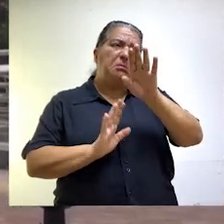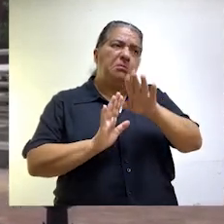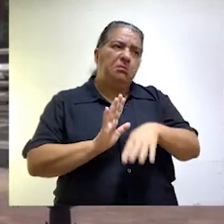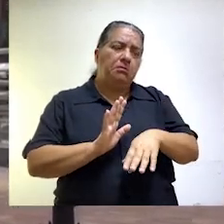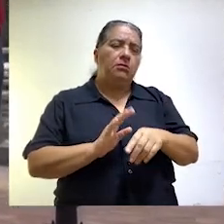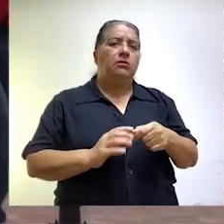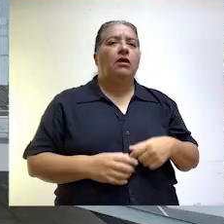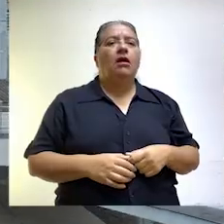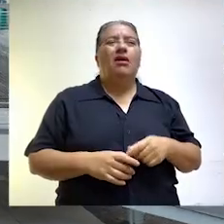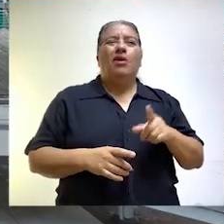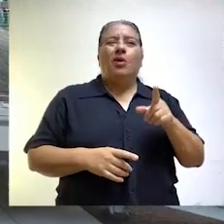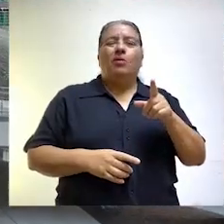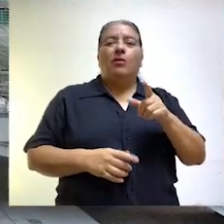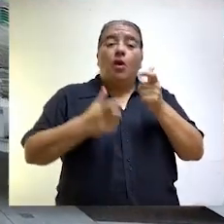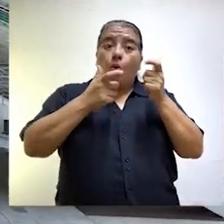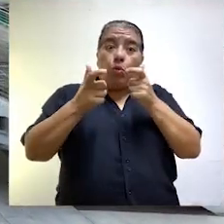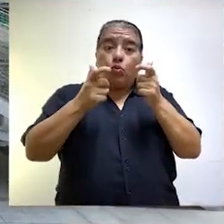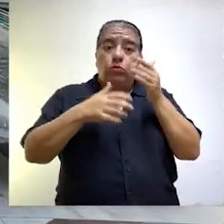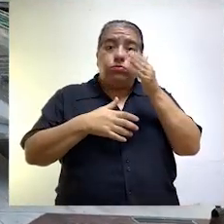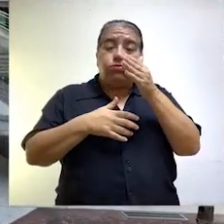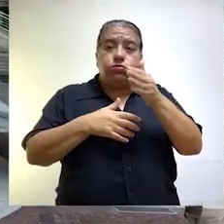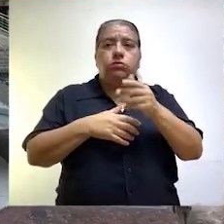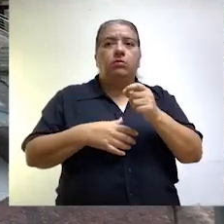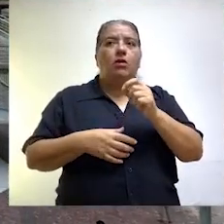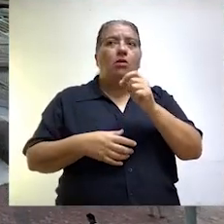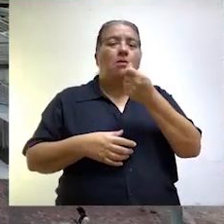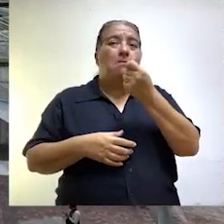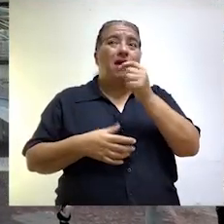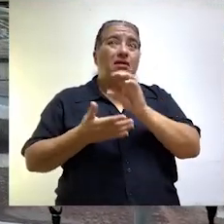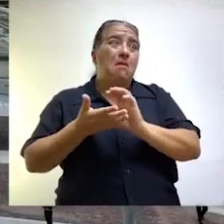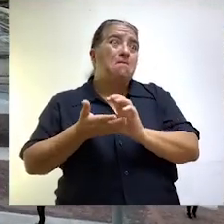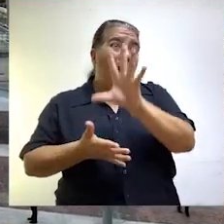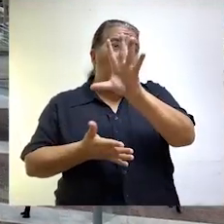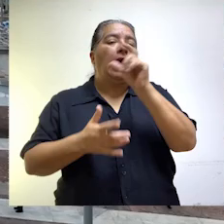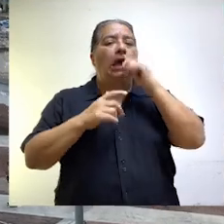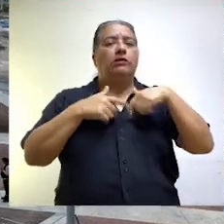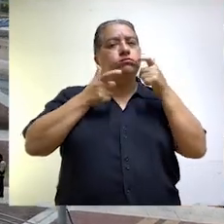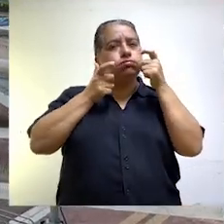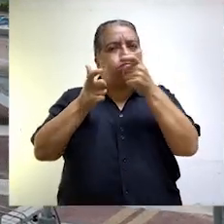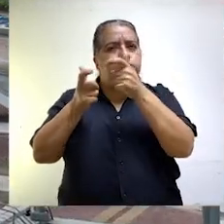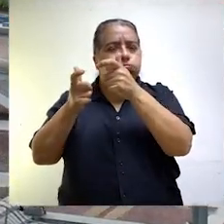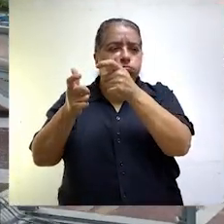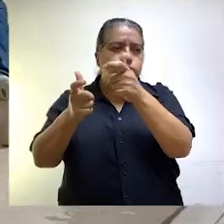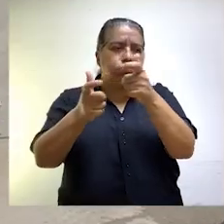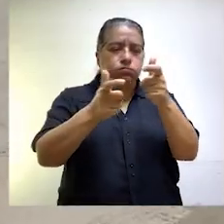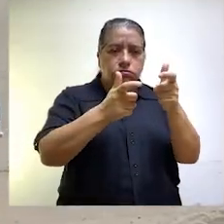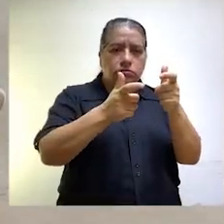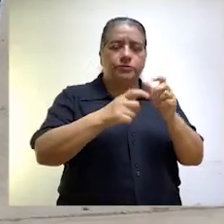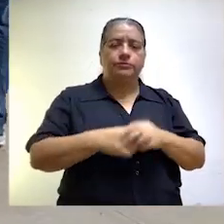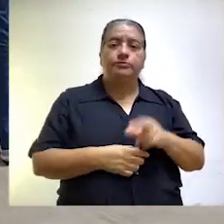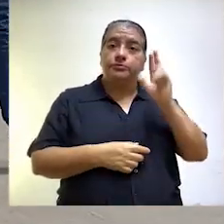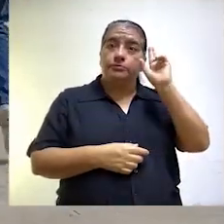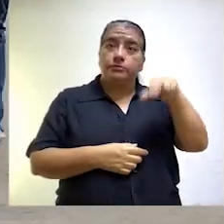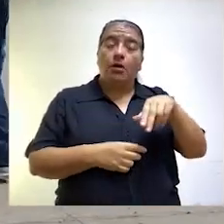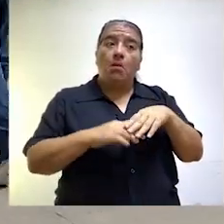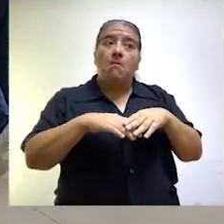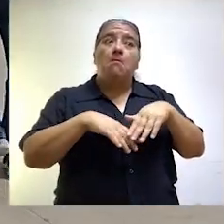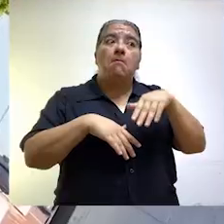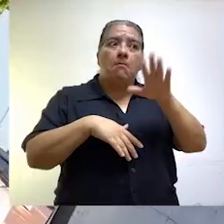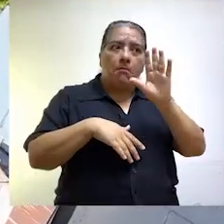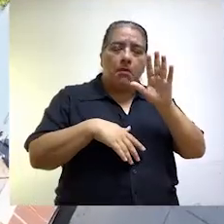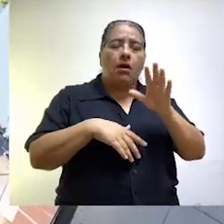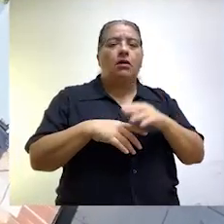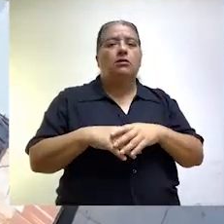concurrente por lo general se ha centrado en aquellos proyectos de inversión de mayor envergadura económica. Entonces, en ese sentido, la